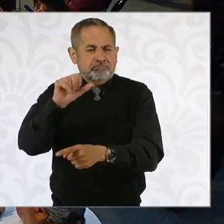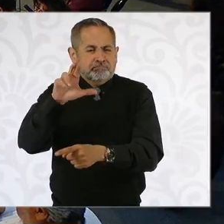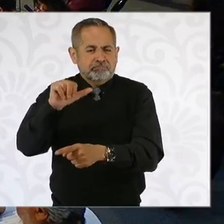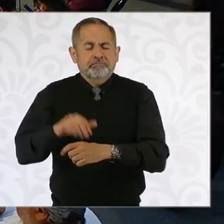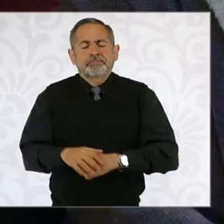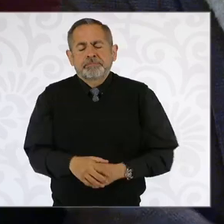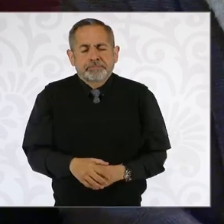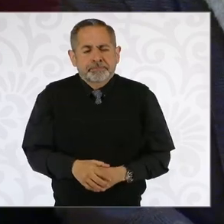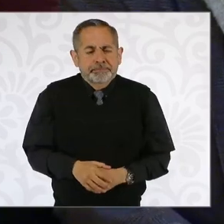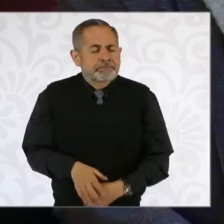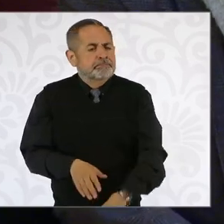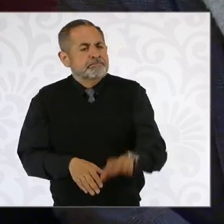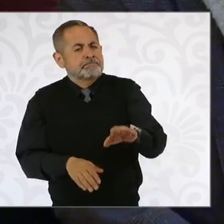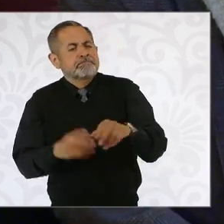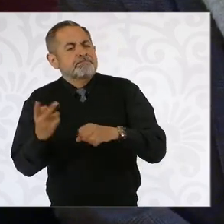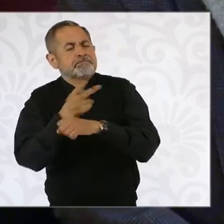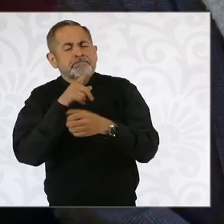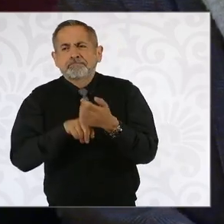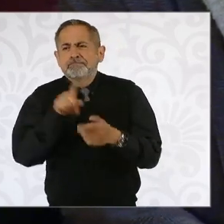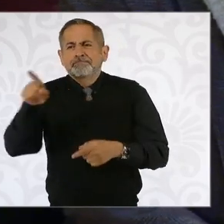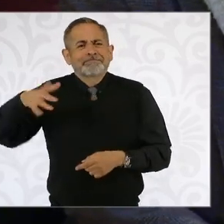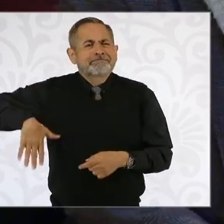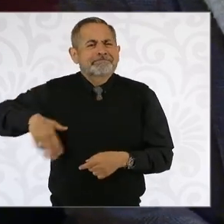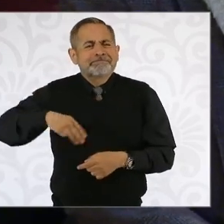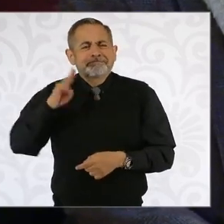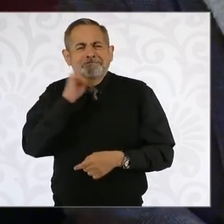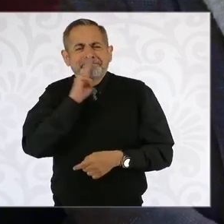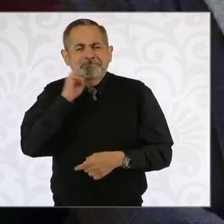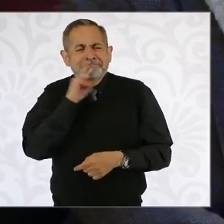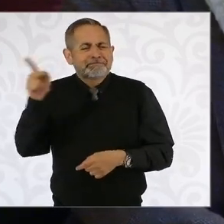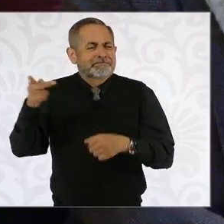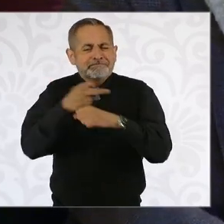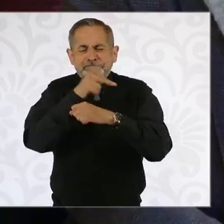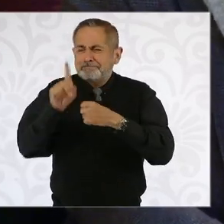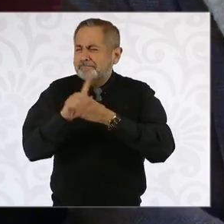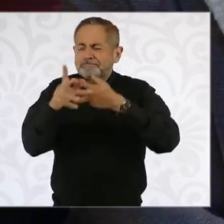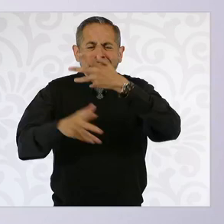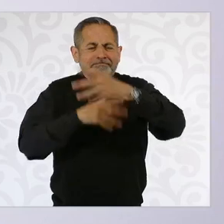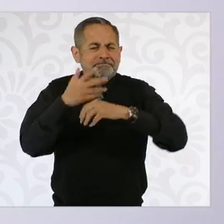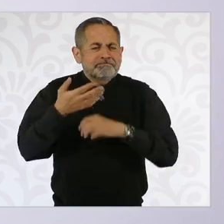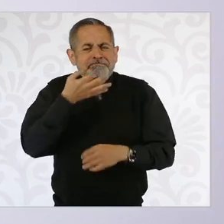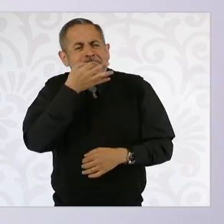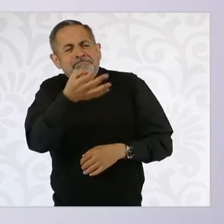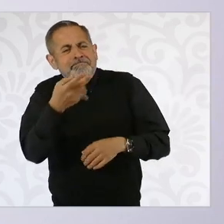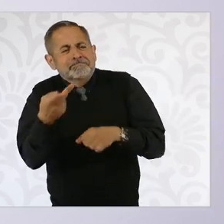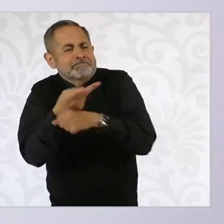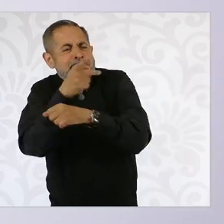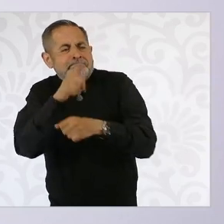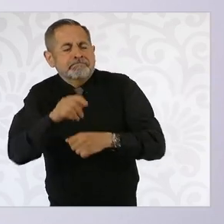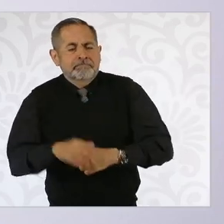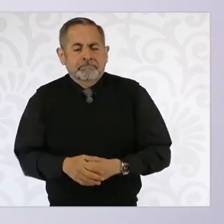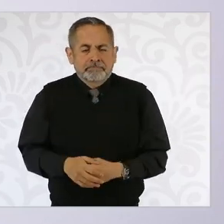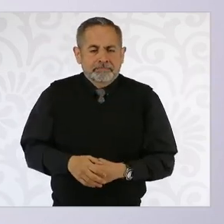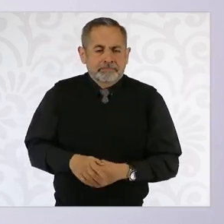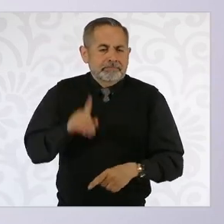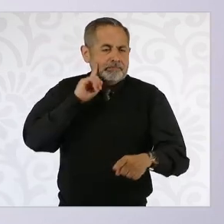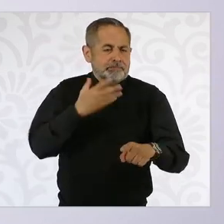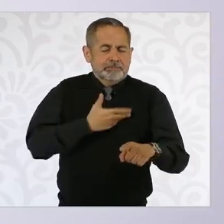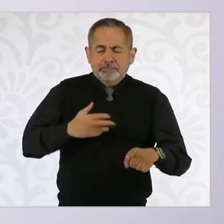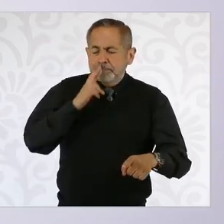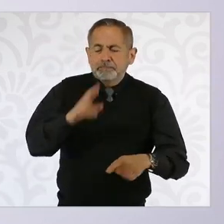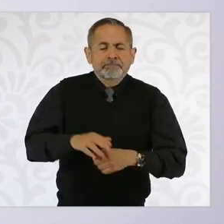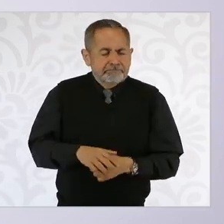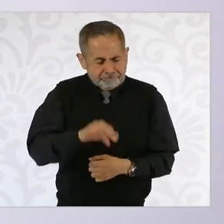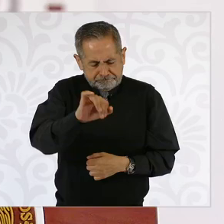de violencia ocurridos ahora en Mazatlán, ¿qué le informaron en el gabinete? Sí, Sinaloa tiene